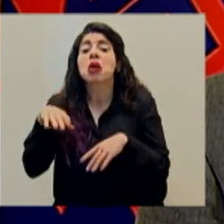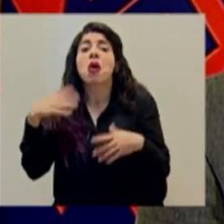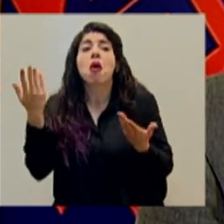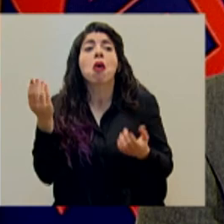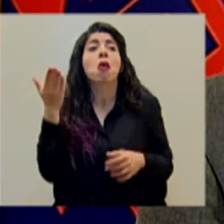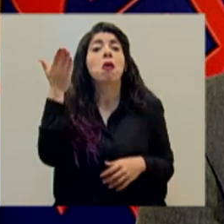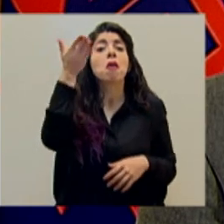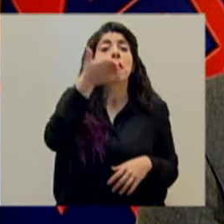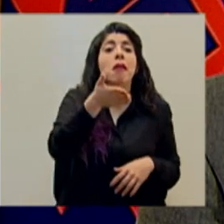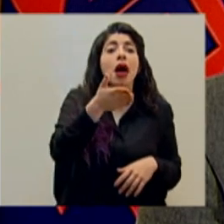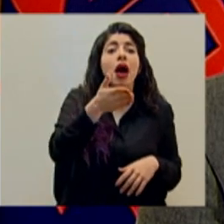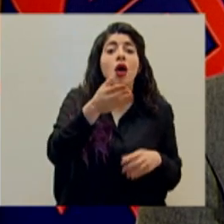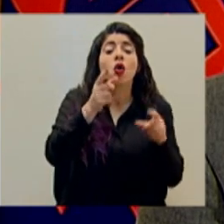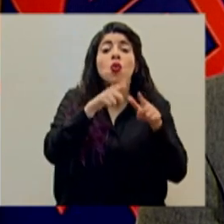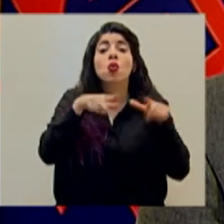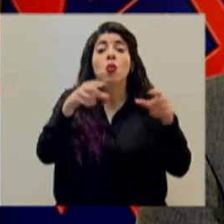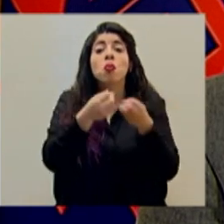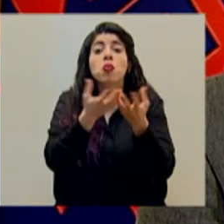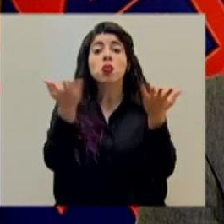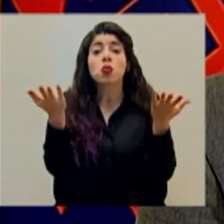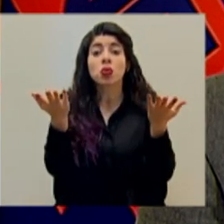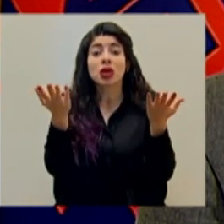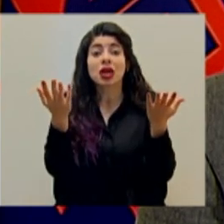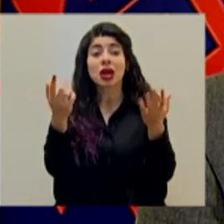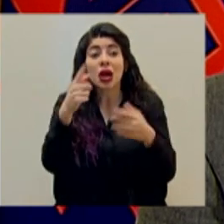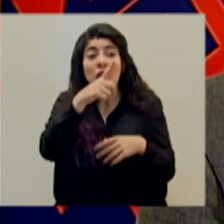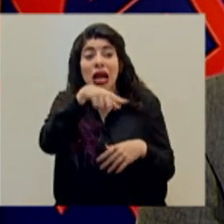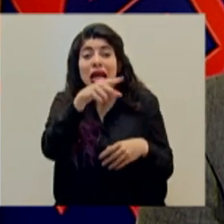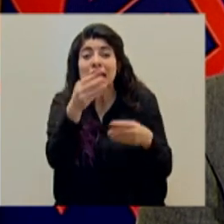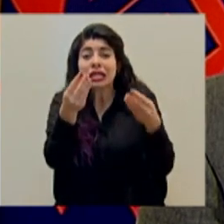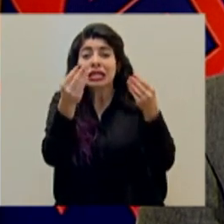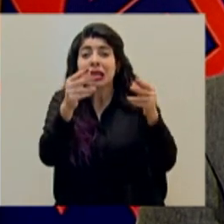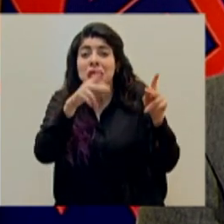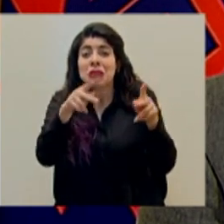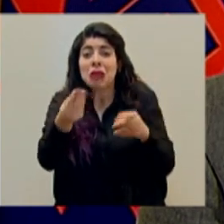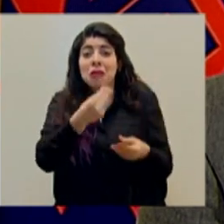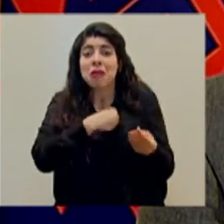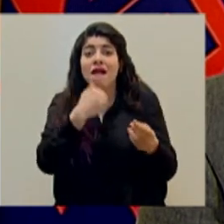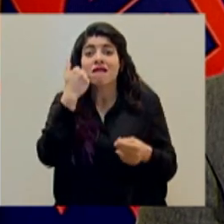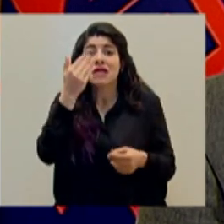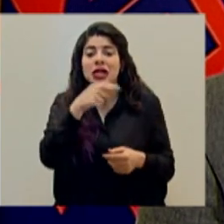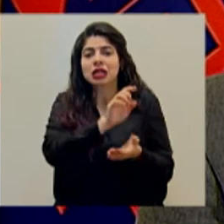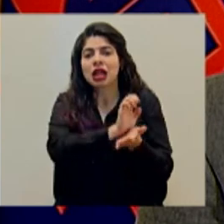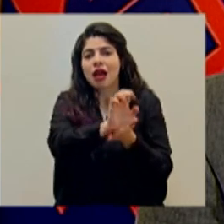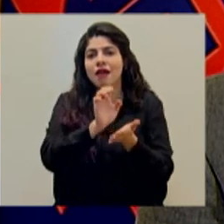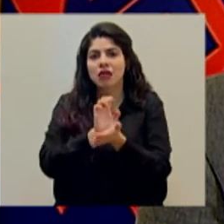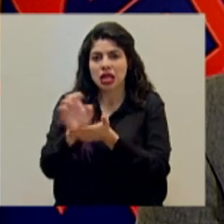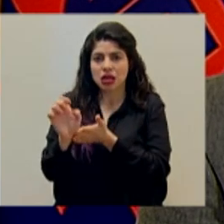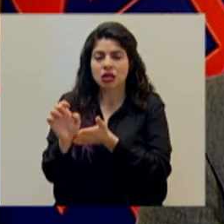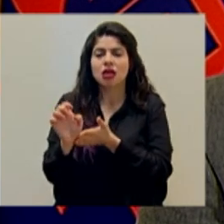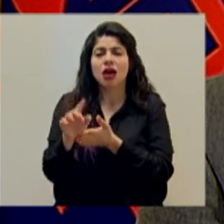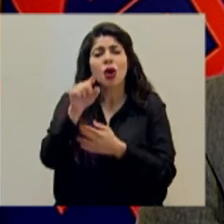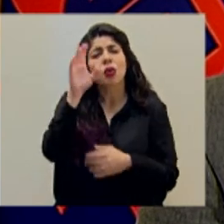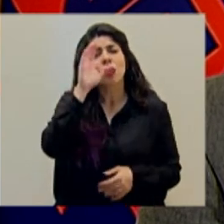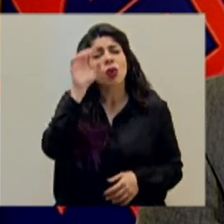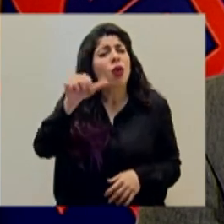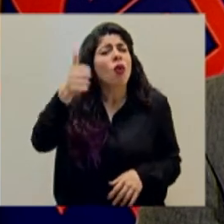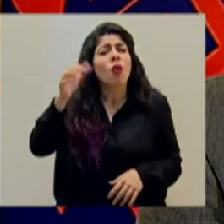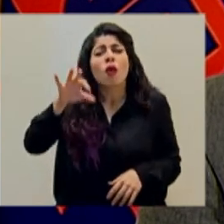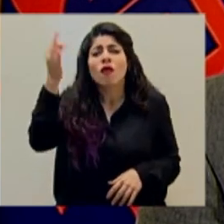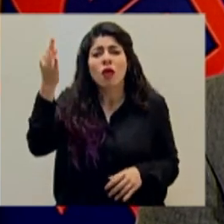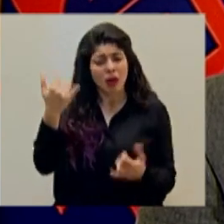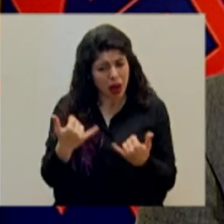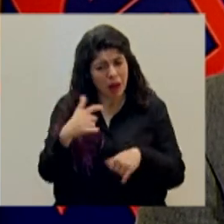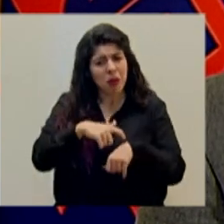sitios públicos con alta exposición al contagio. Practique formas diferentes, es el